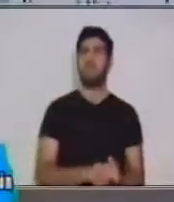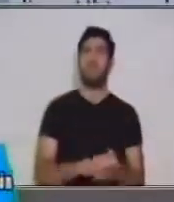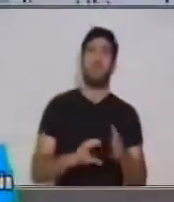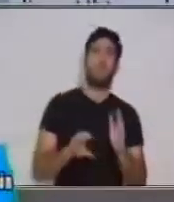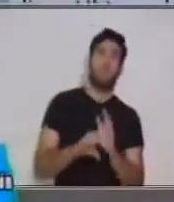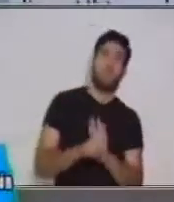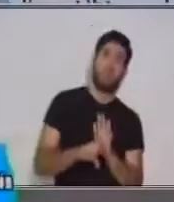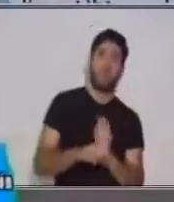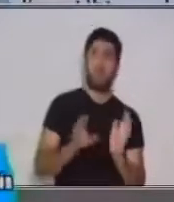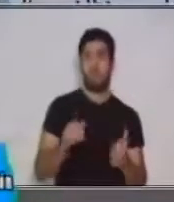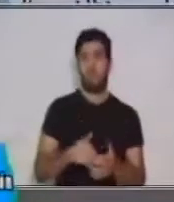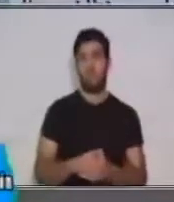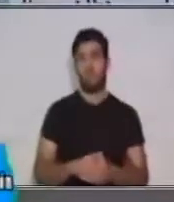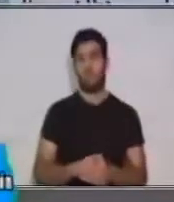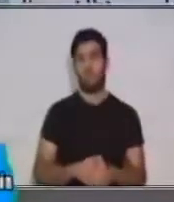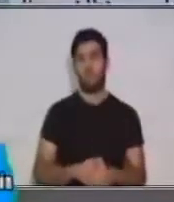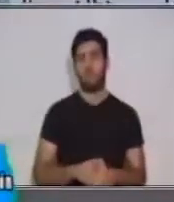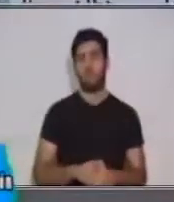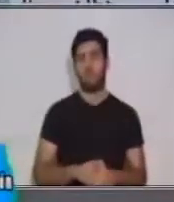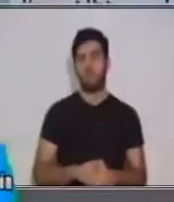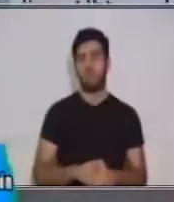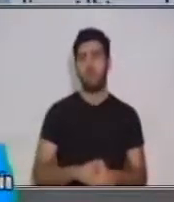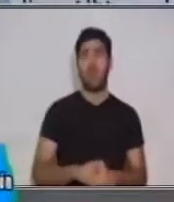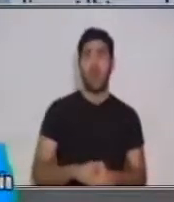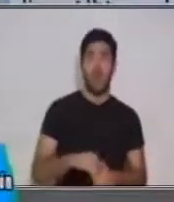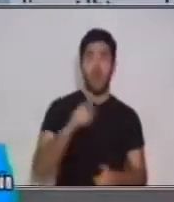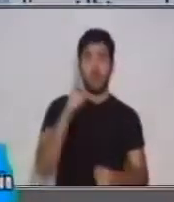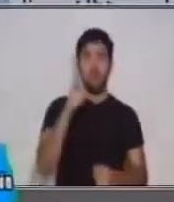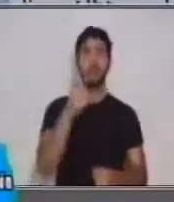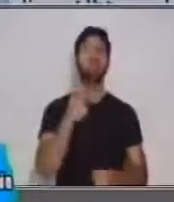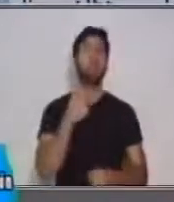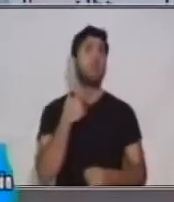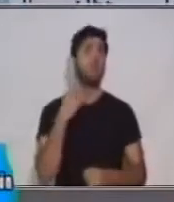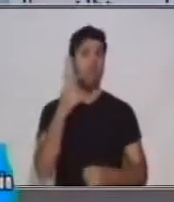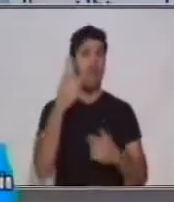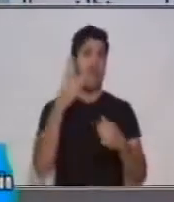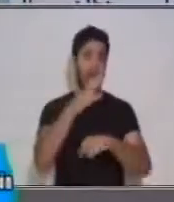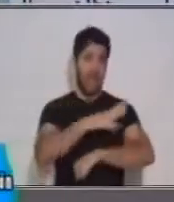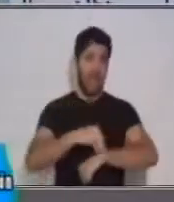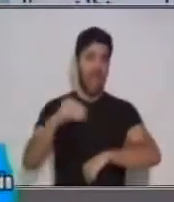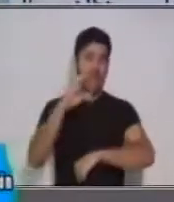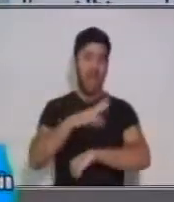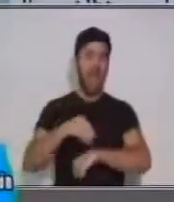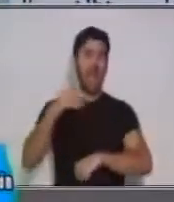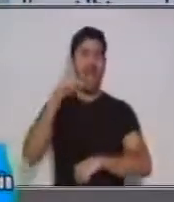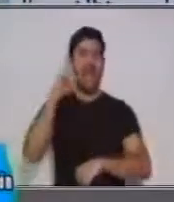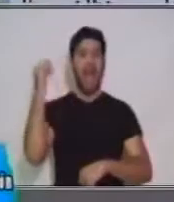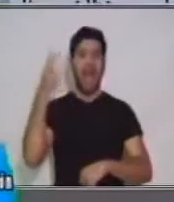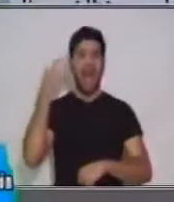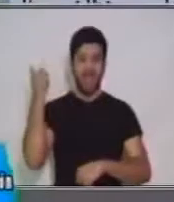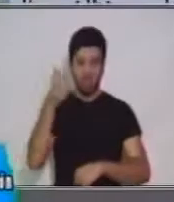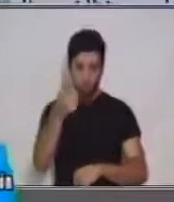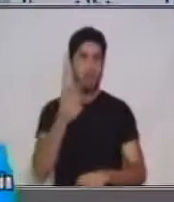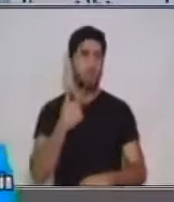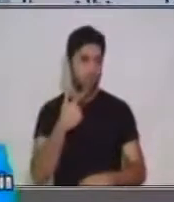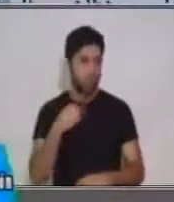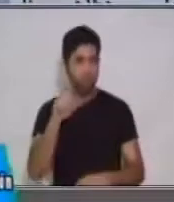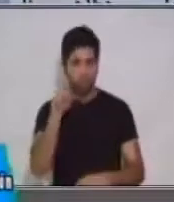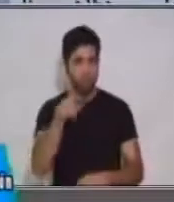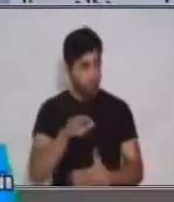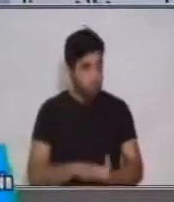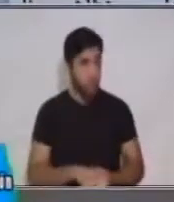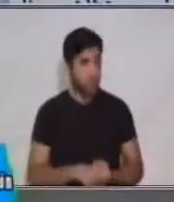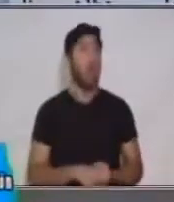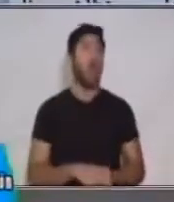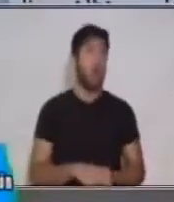¿te gustan los gatos? Por ejemplo, ¿verdad? Esa sería una pregunta, ¿verdad? Que captura tu atención. Y si a ti te gustan los